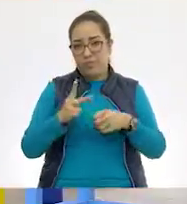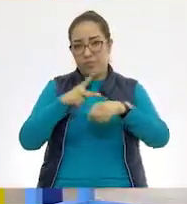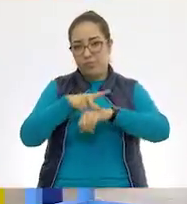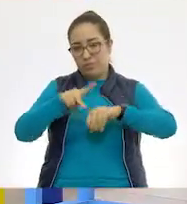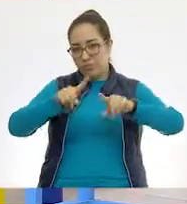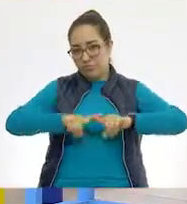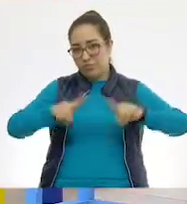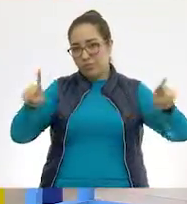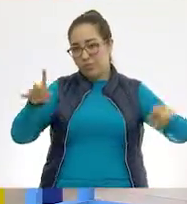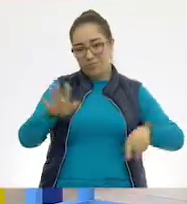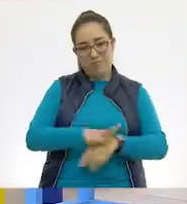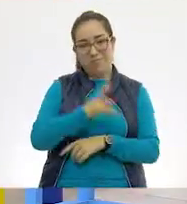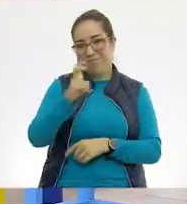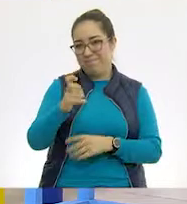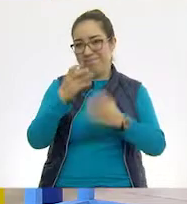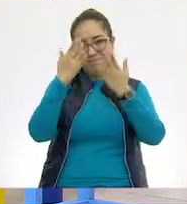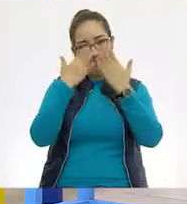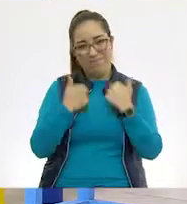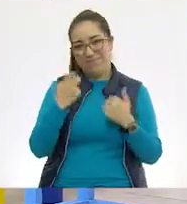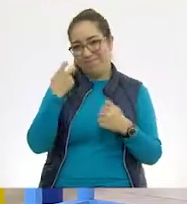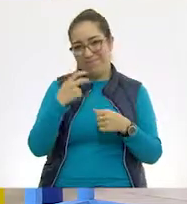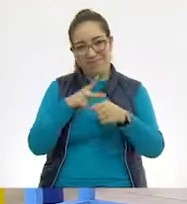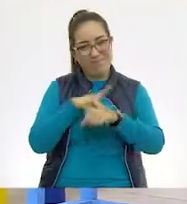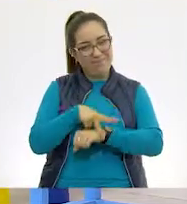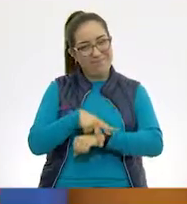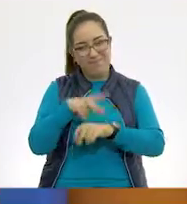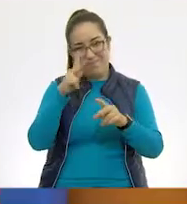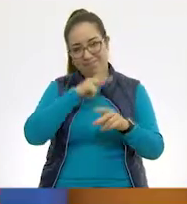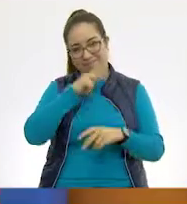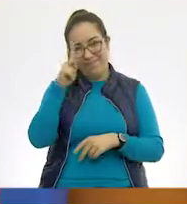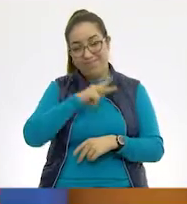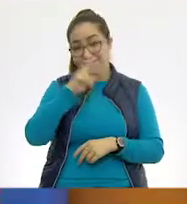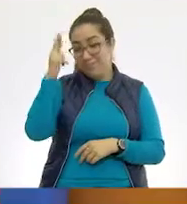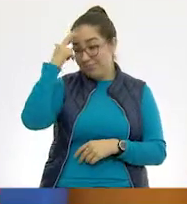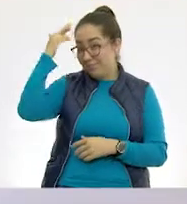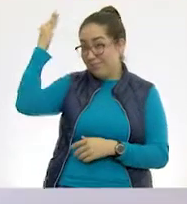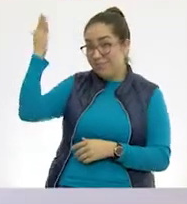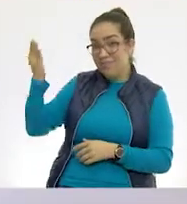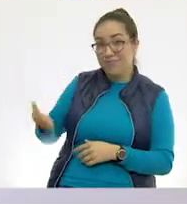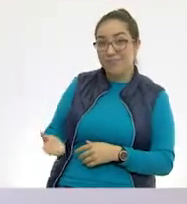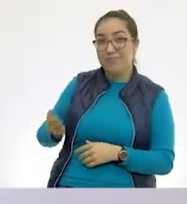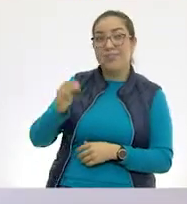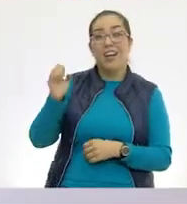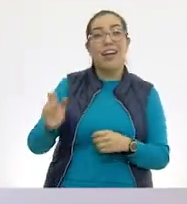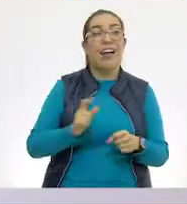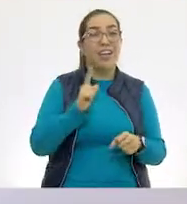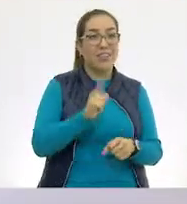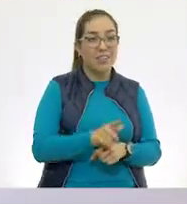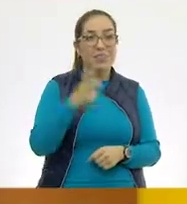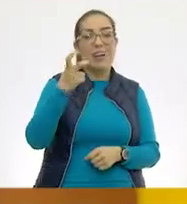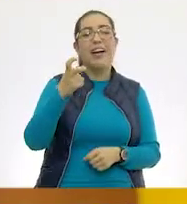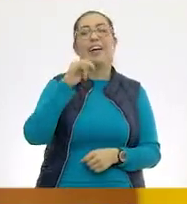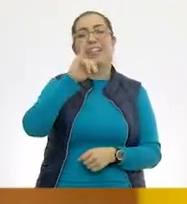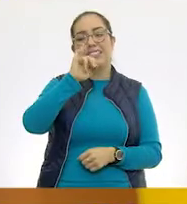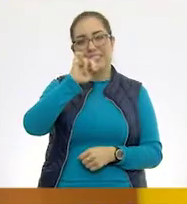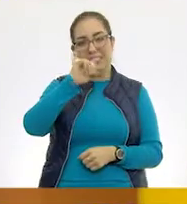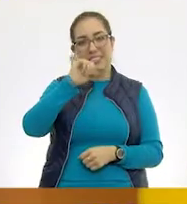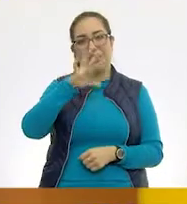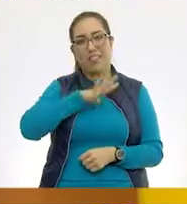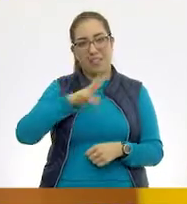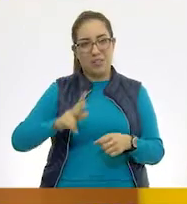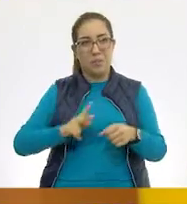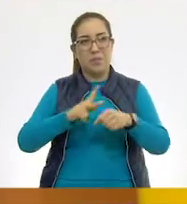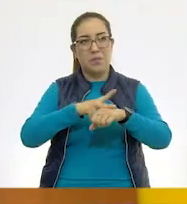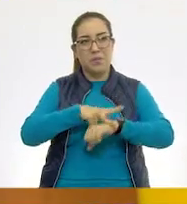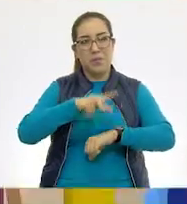¿Sale? Y por eso las focas no respiran por la piel. Recuerden que todos estos animales que vimos aquí, esos sí son los que respiran por la piel.